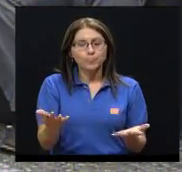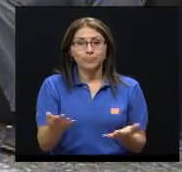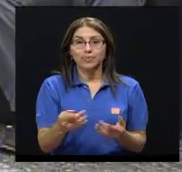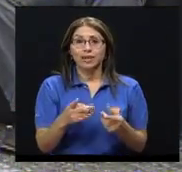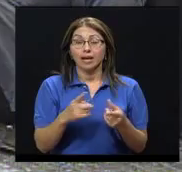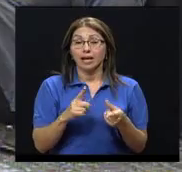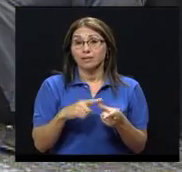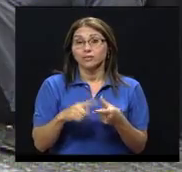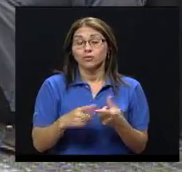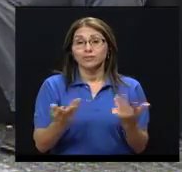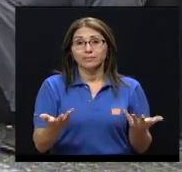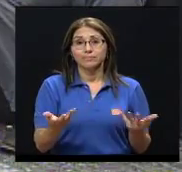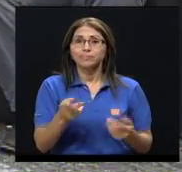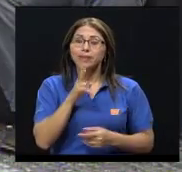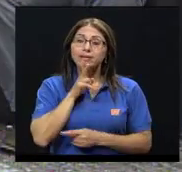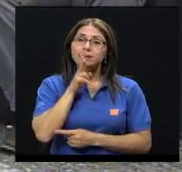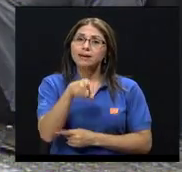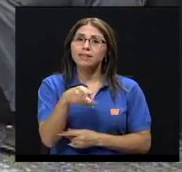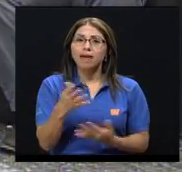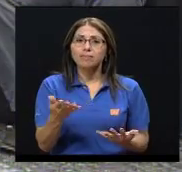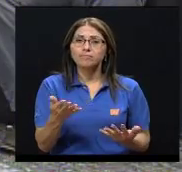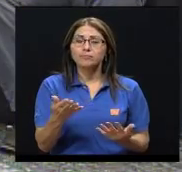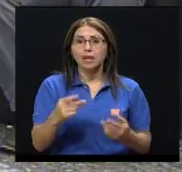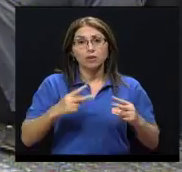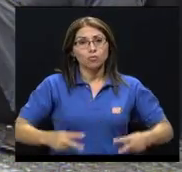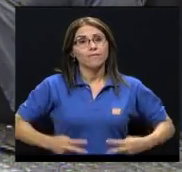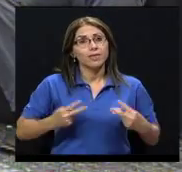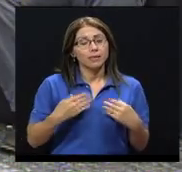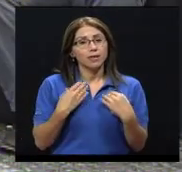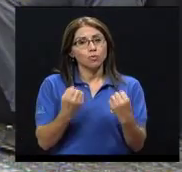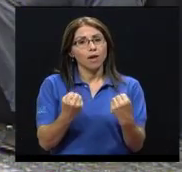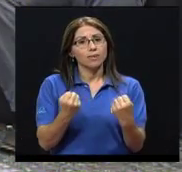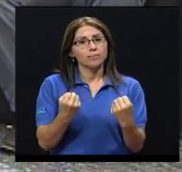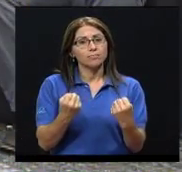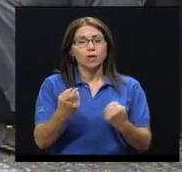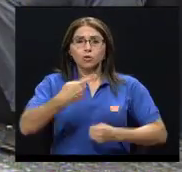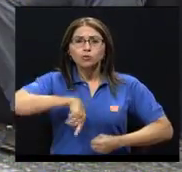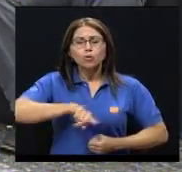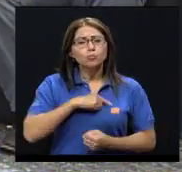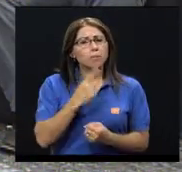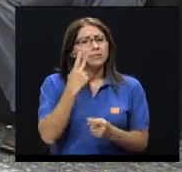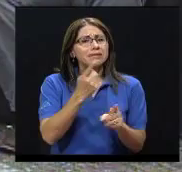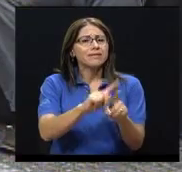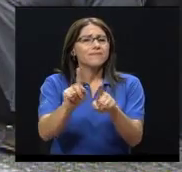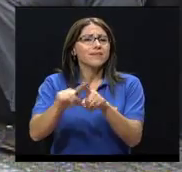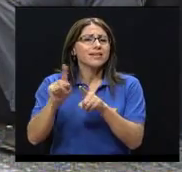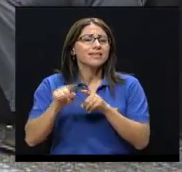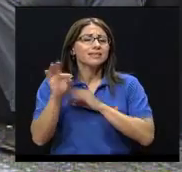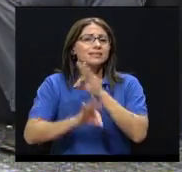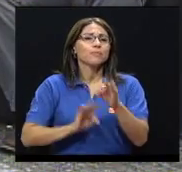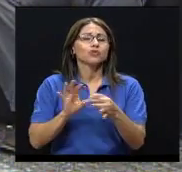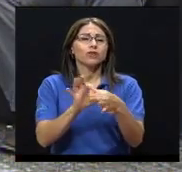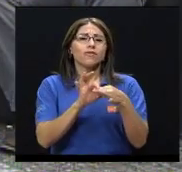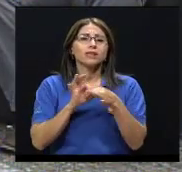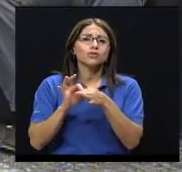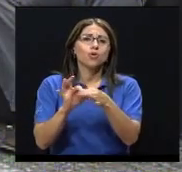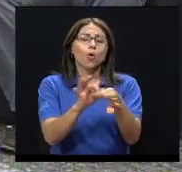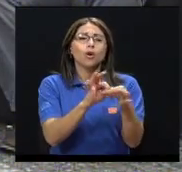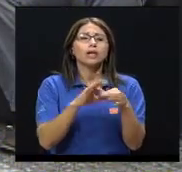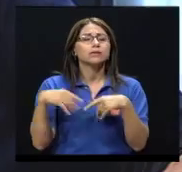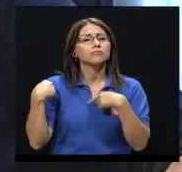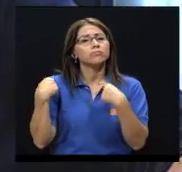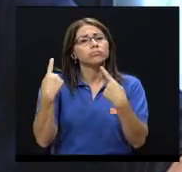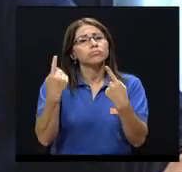digamos, una vez dicho eso, pues en realidad en una vida saludable vamos a encontrarnos todo tipo de relaciones. Relaciones de larga data, como serían las